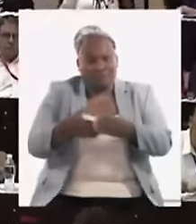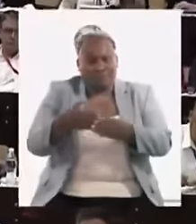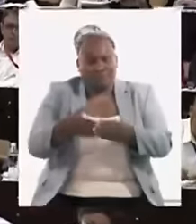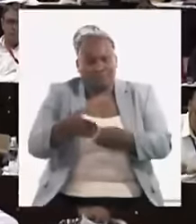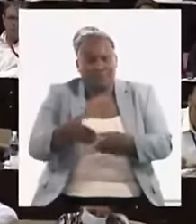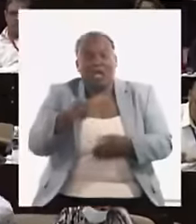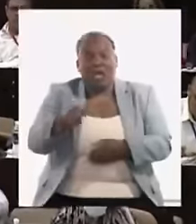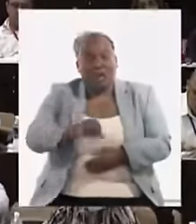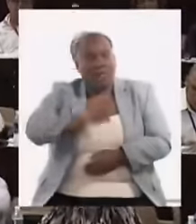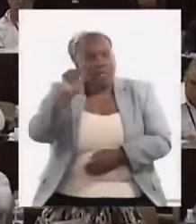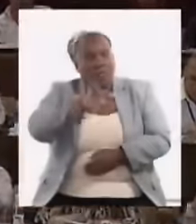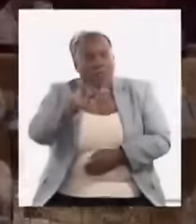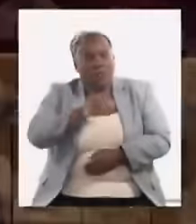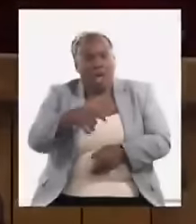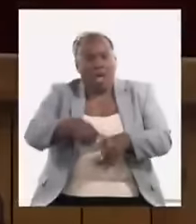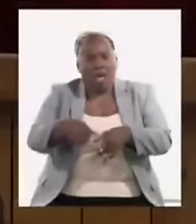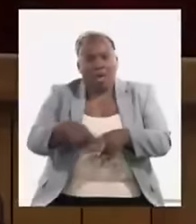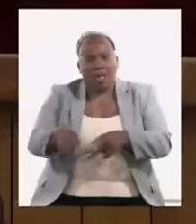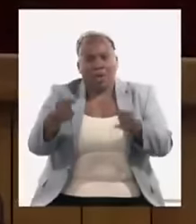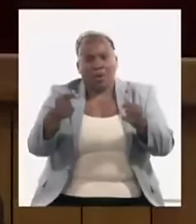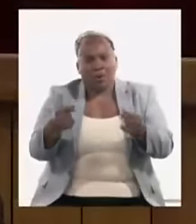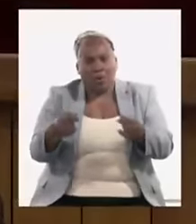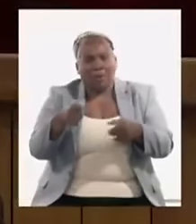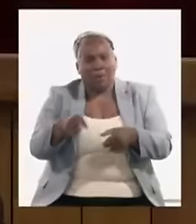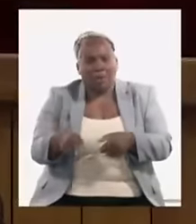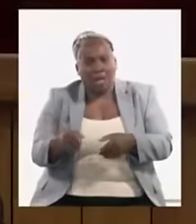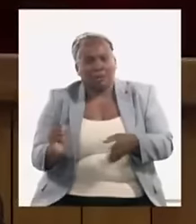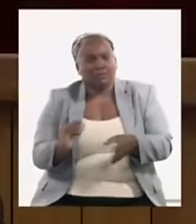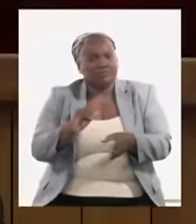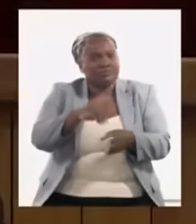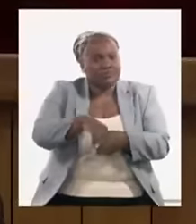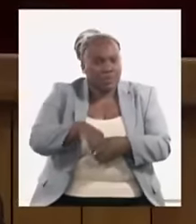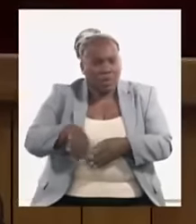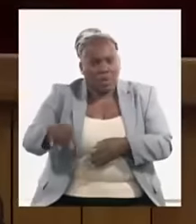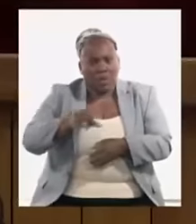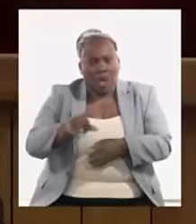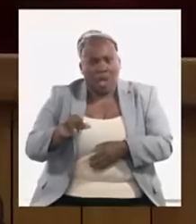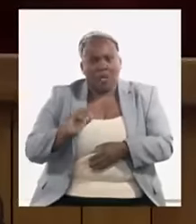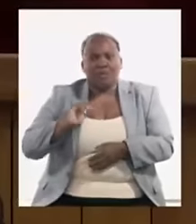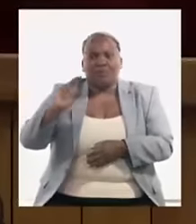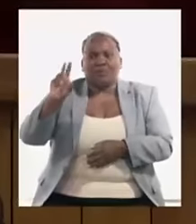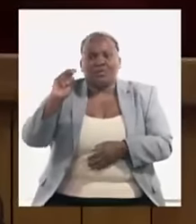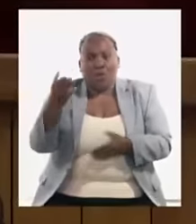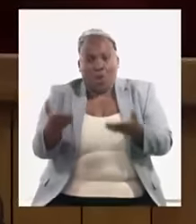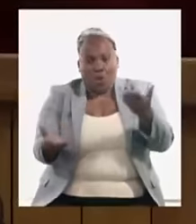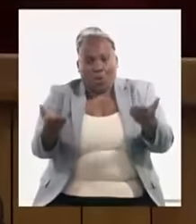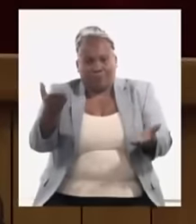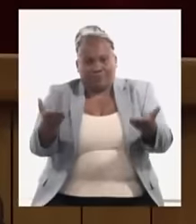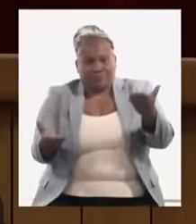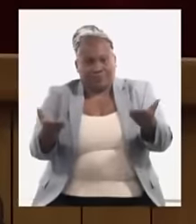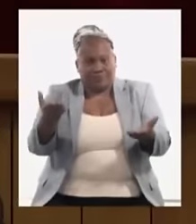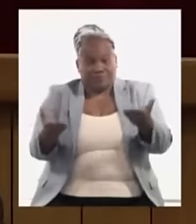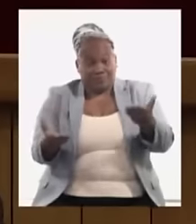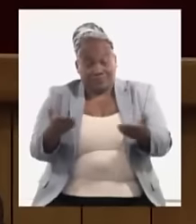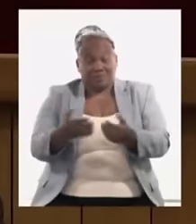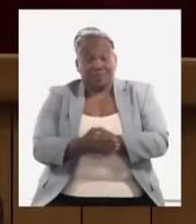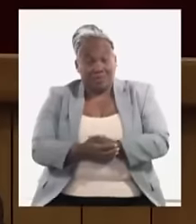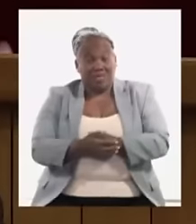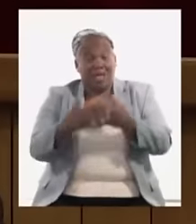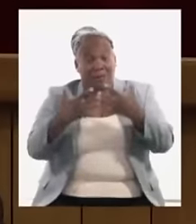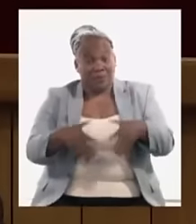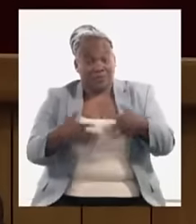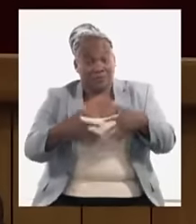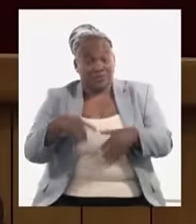la economía se incorporen a esta compensación de importaciones a partir de la producción nacional y la